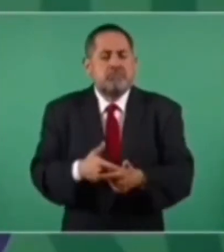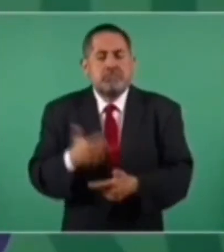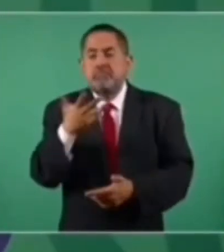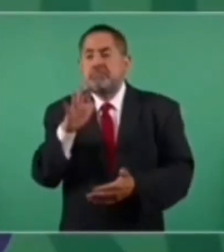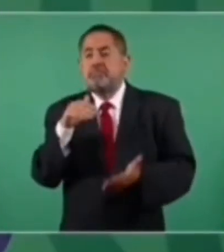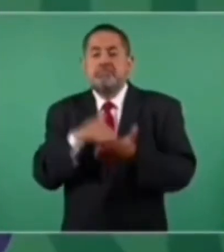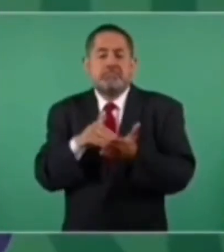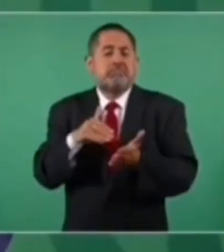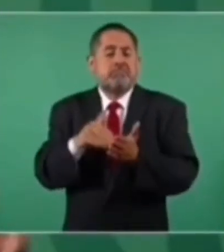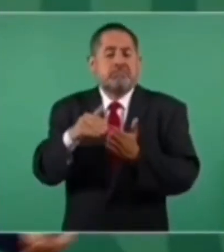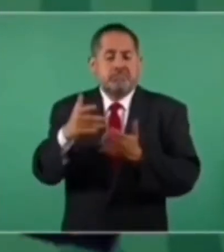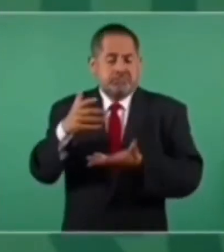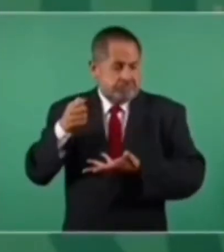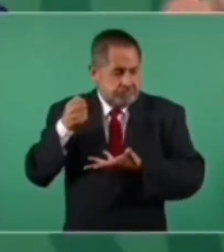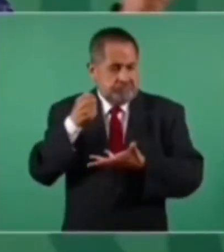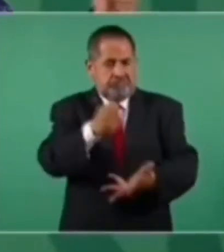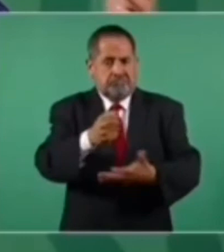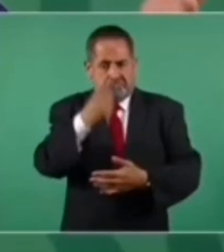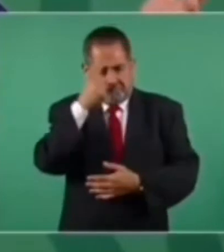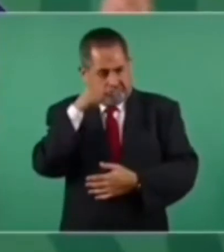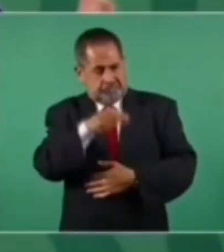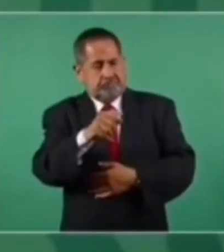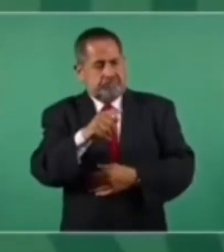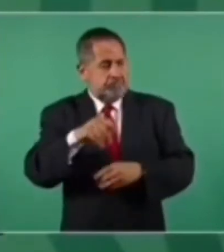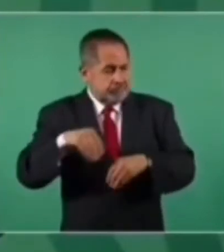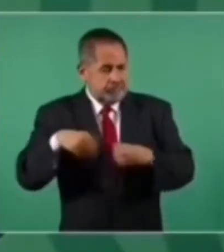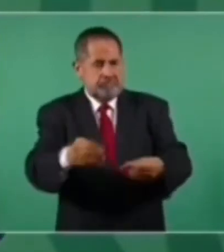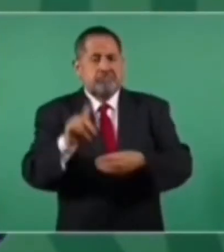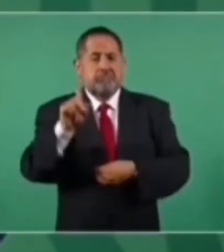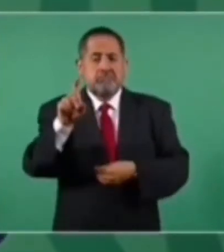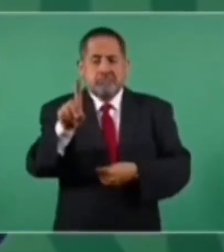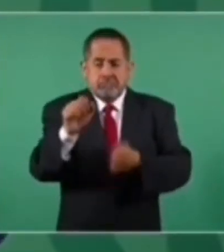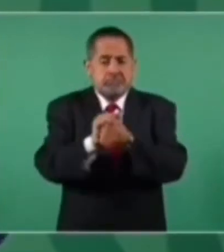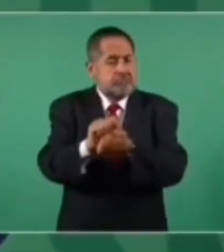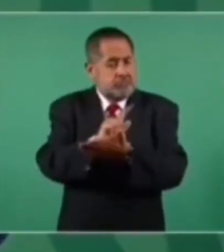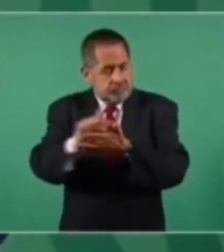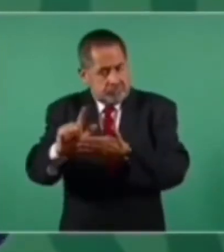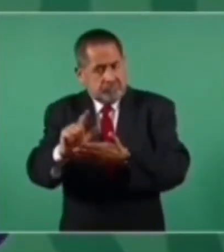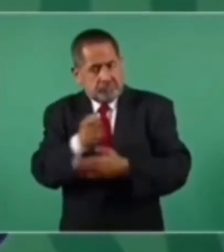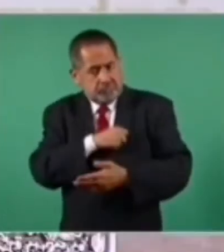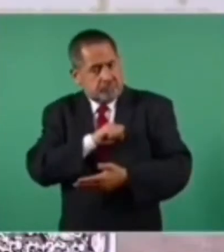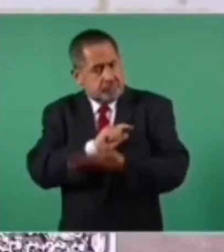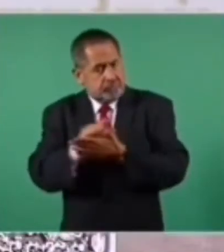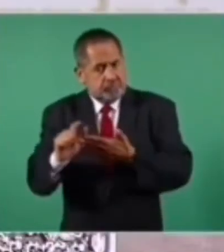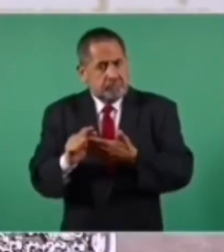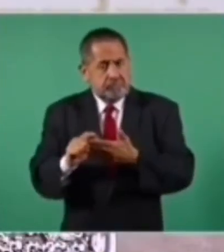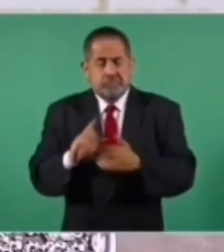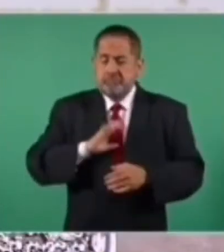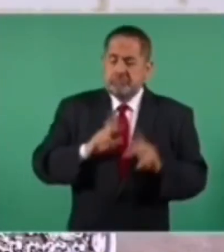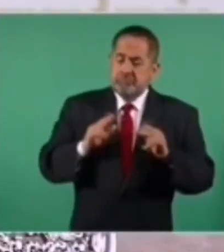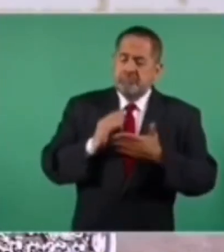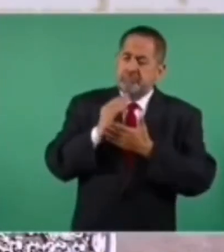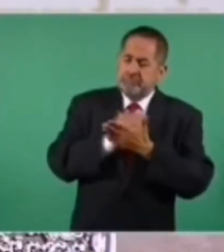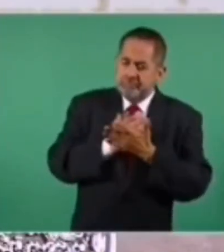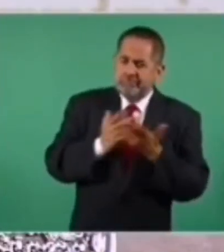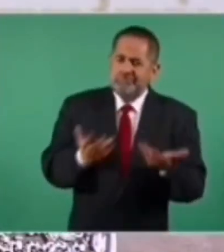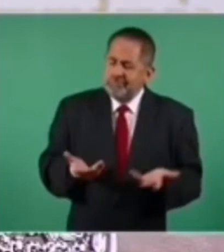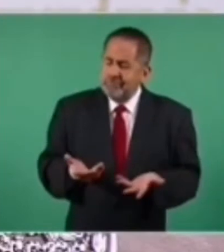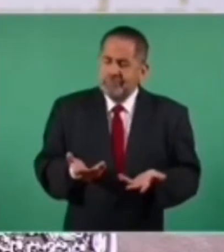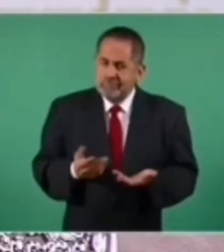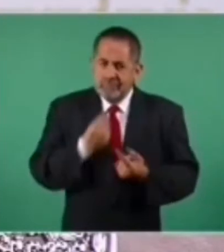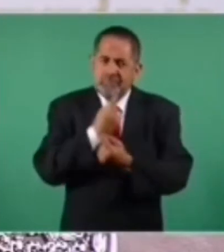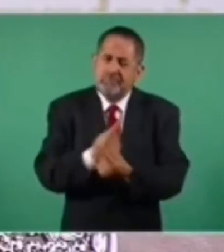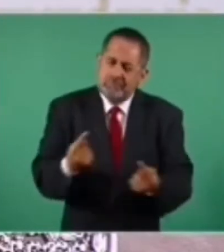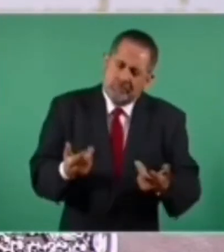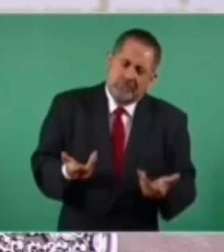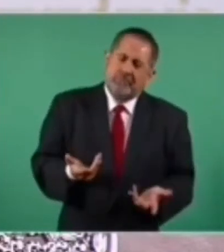para que la gente tenga agua sana y que ya no haya cáncer, sobre todo en